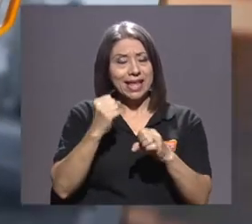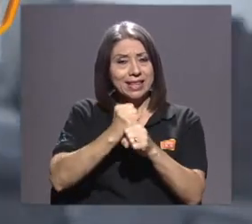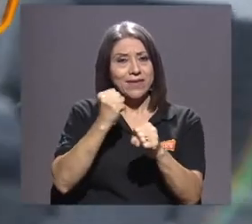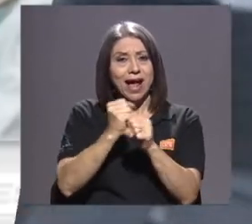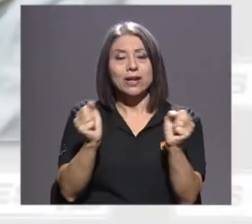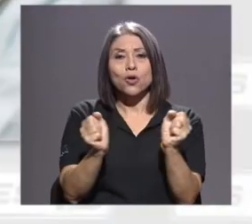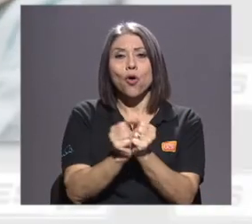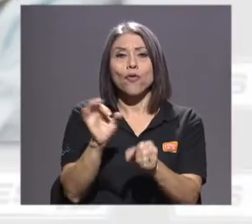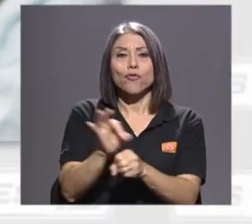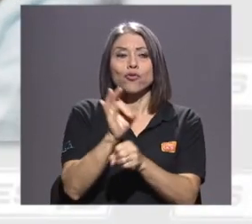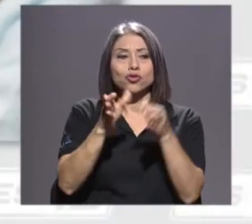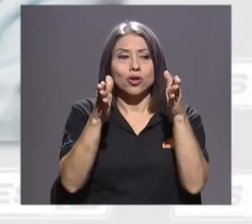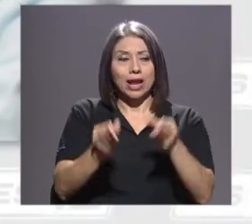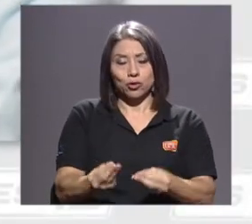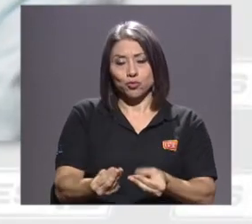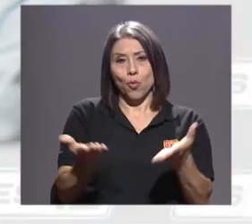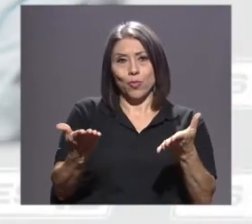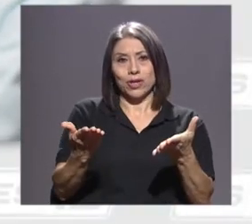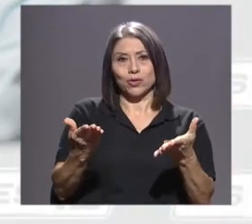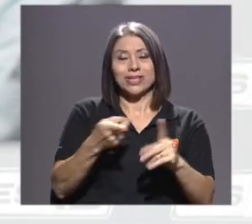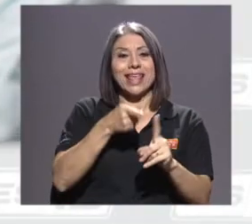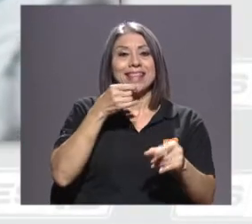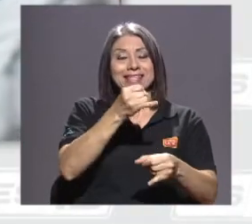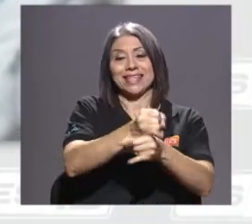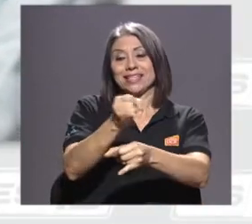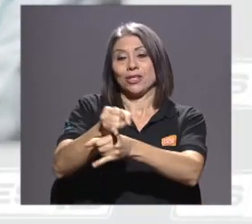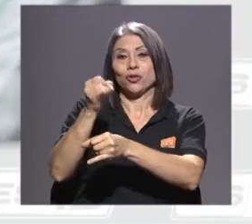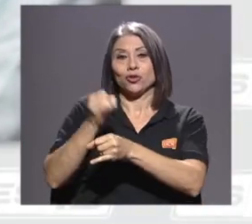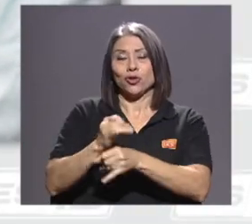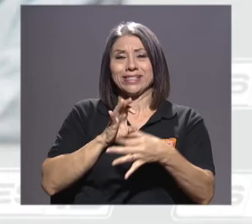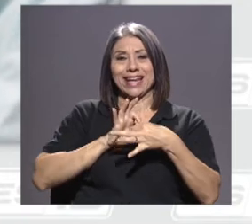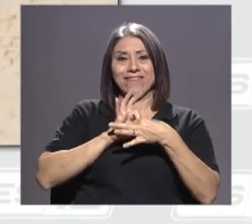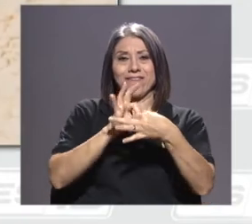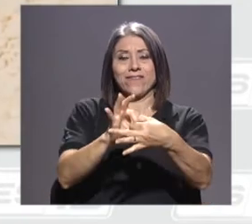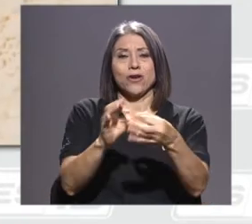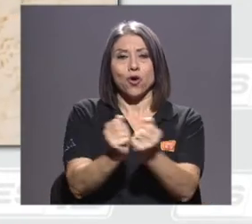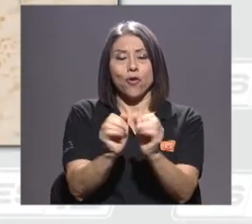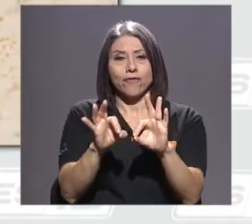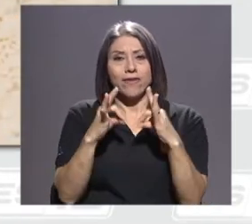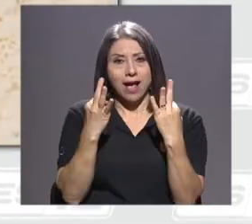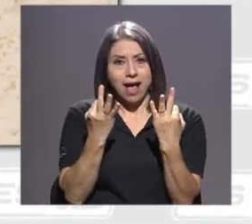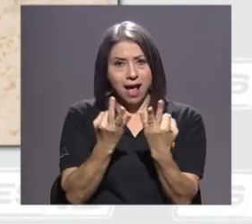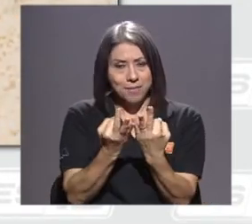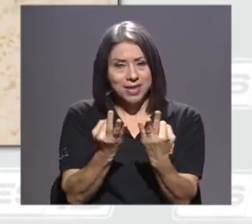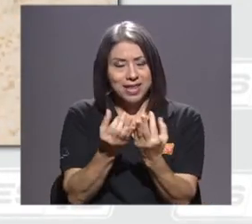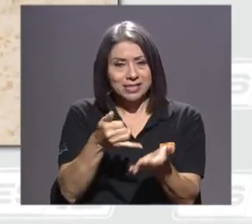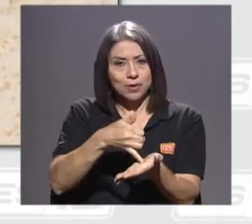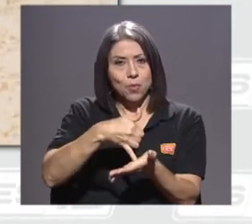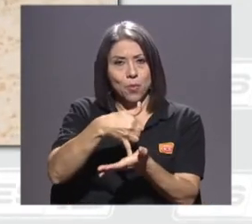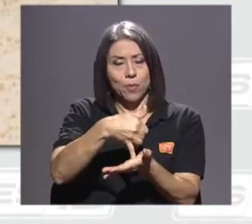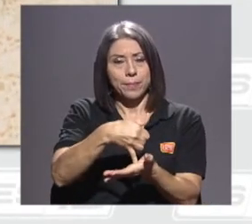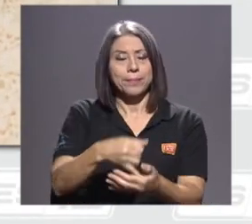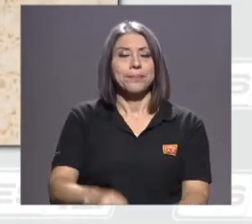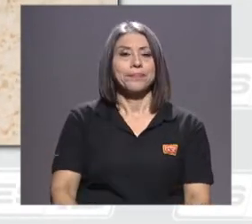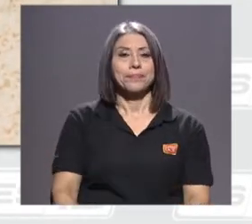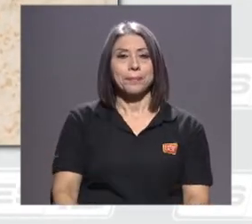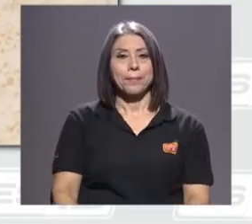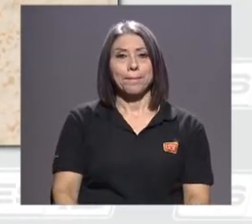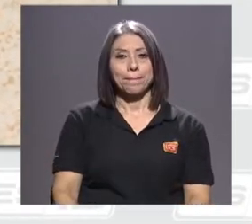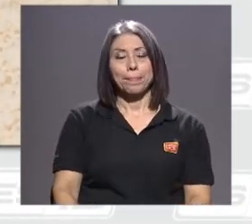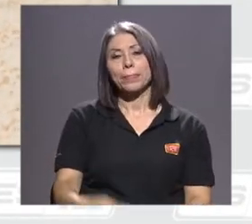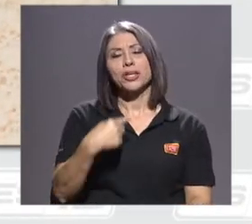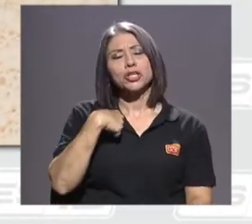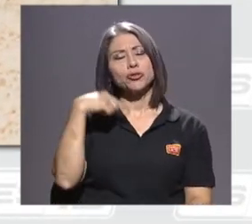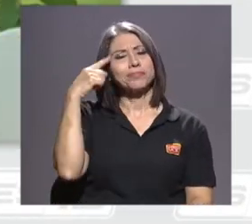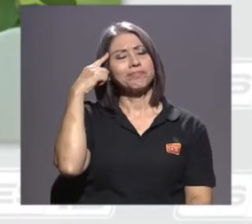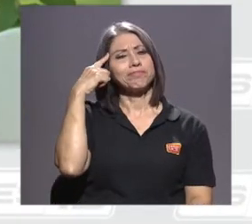funcionarios públicos de instituciones que tienen relación directa con familias en condiciones de vulnerabilidad. Y me